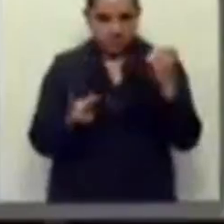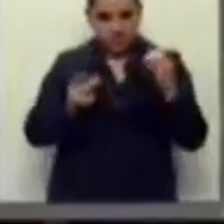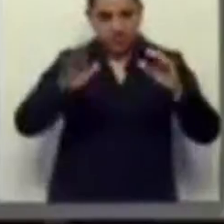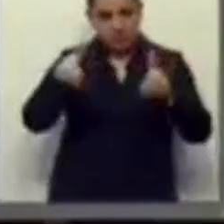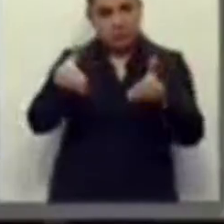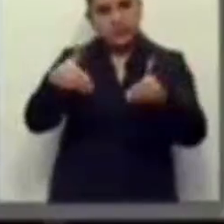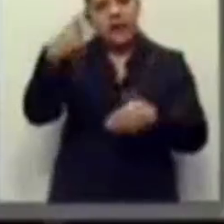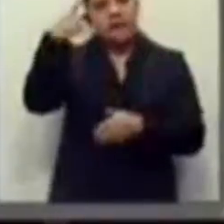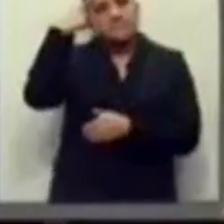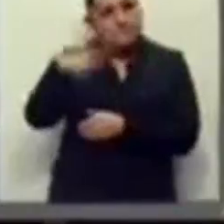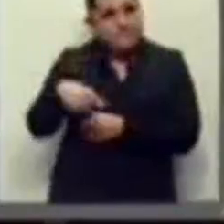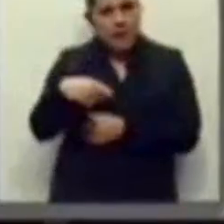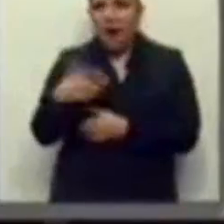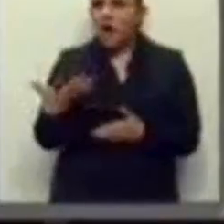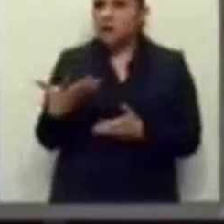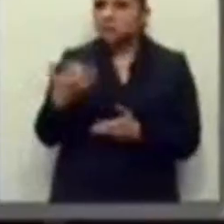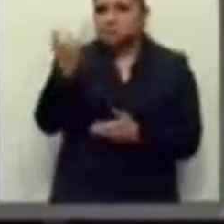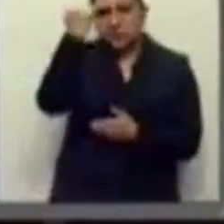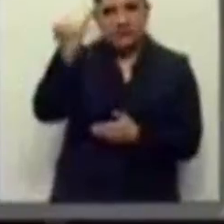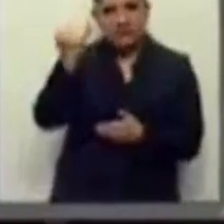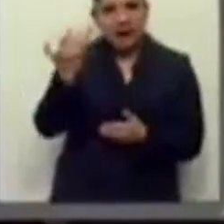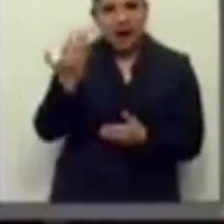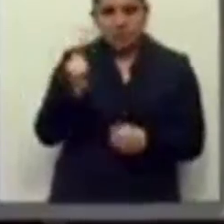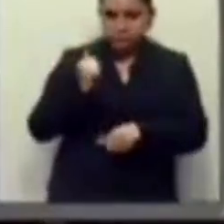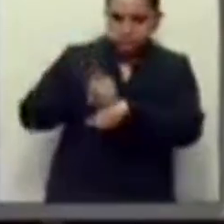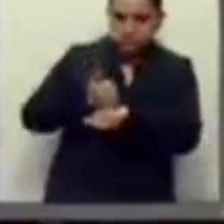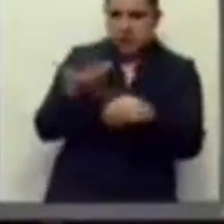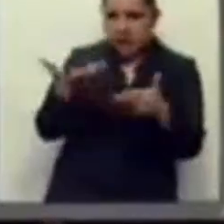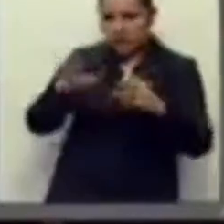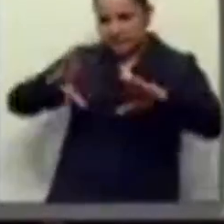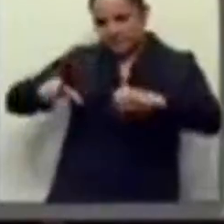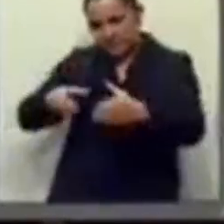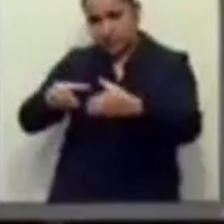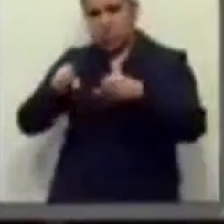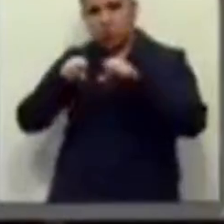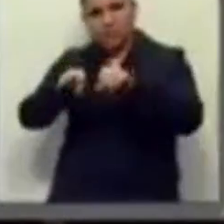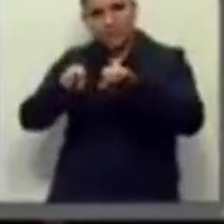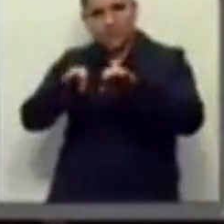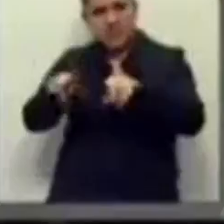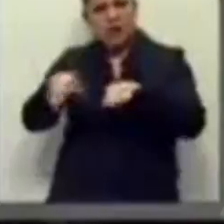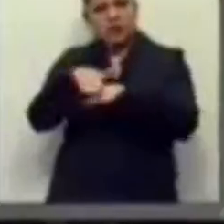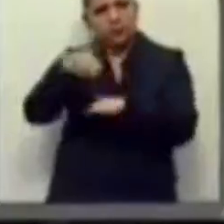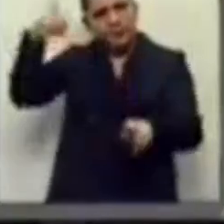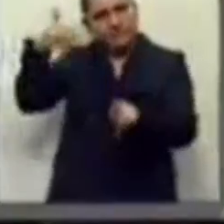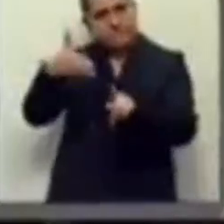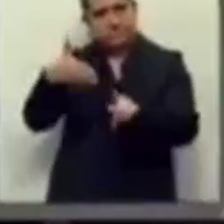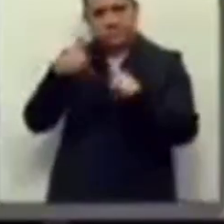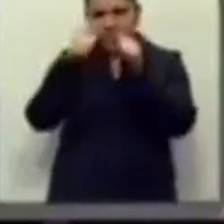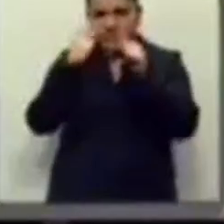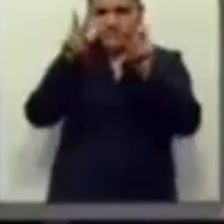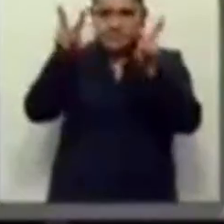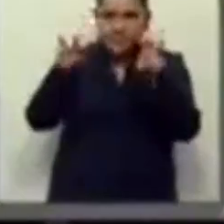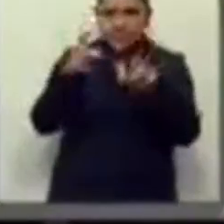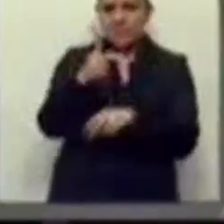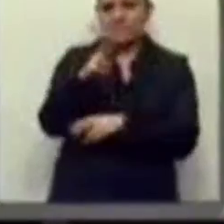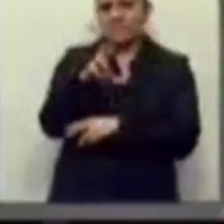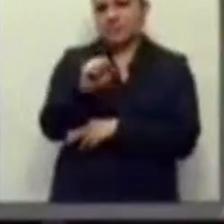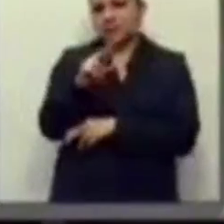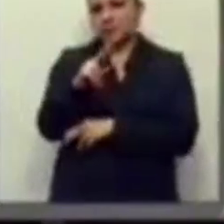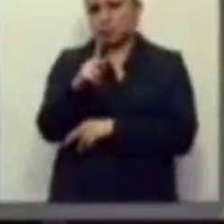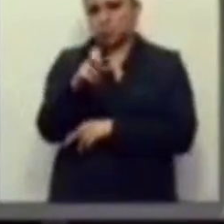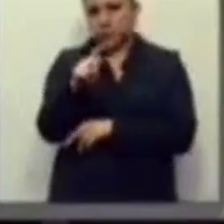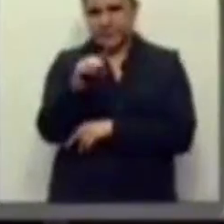un órgano de una oficina de presupuesto, un consejo fiscal, para que